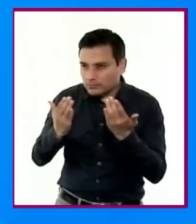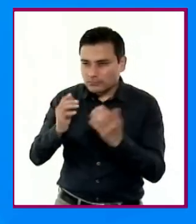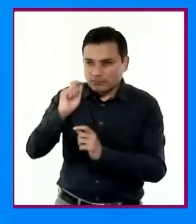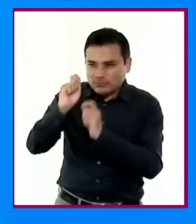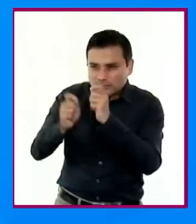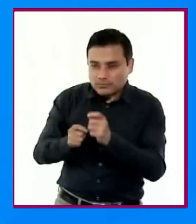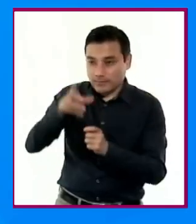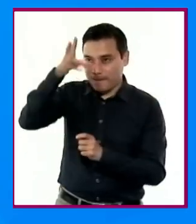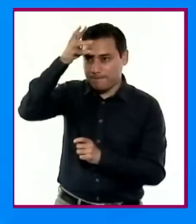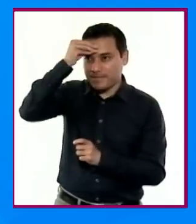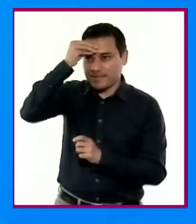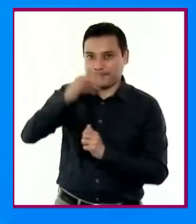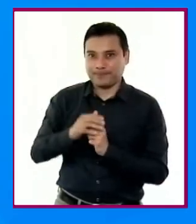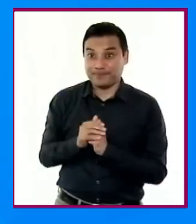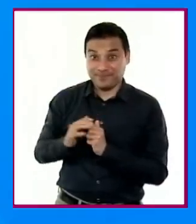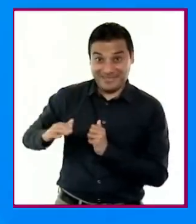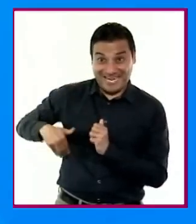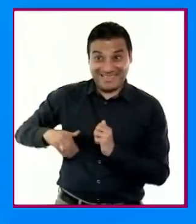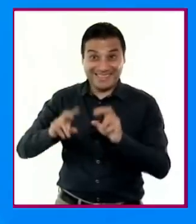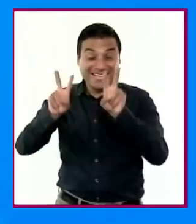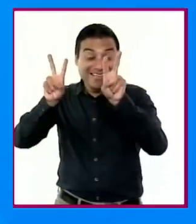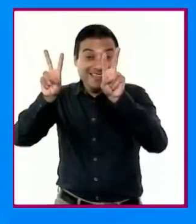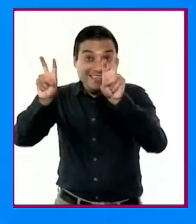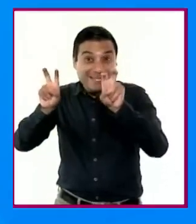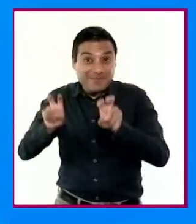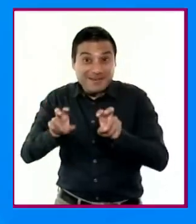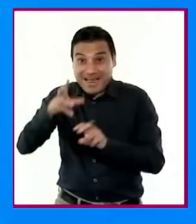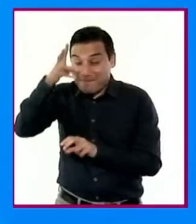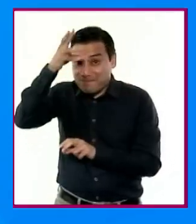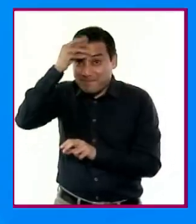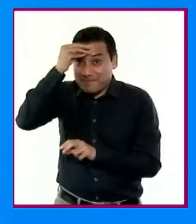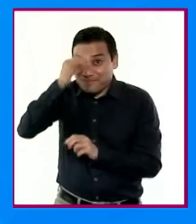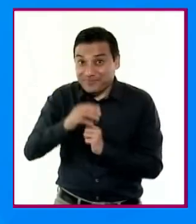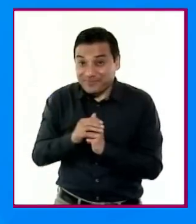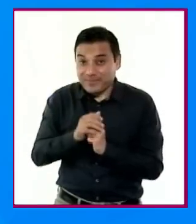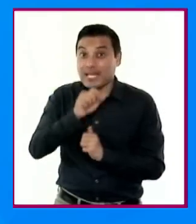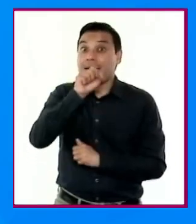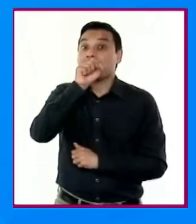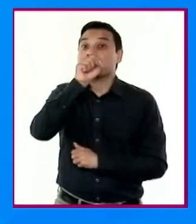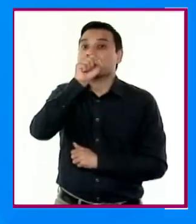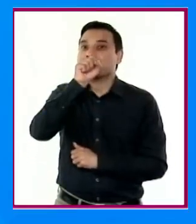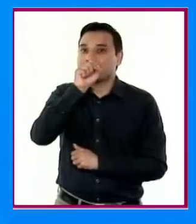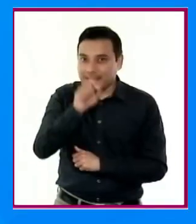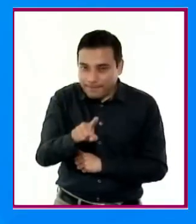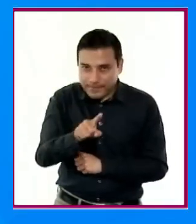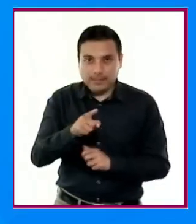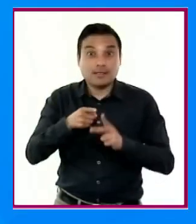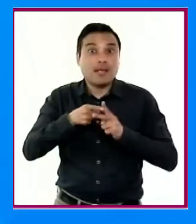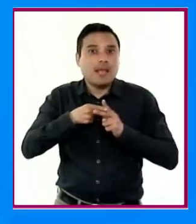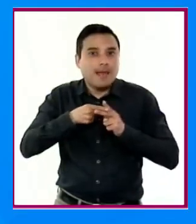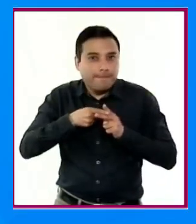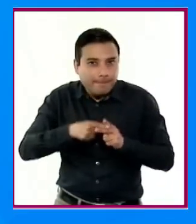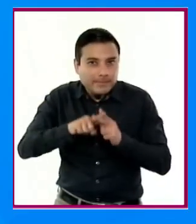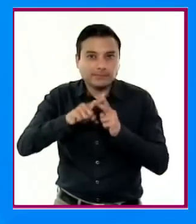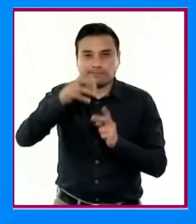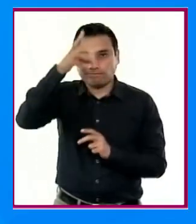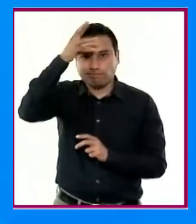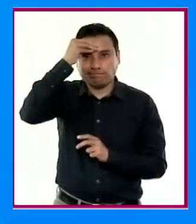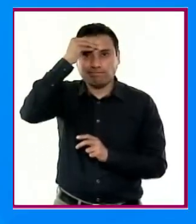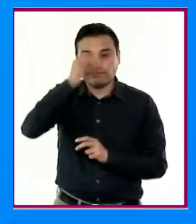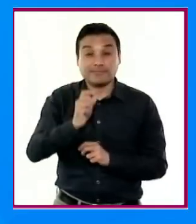Además de estos contenidos, en esta fase se inicia el estudio de